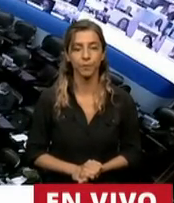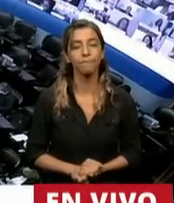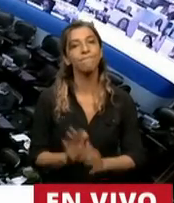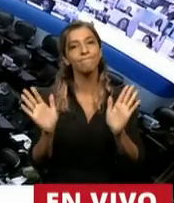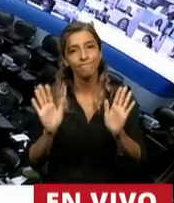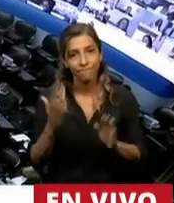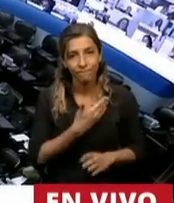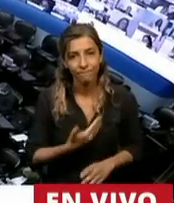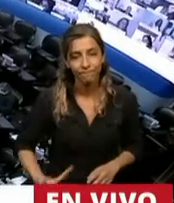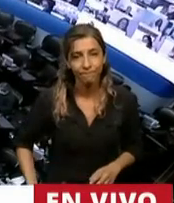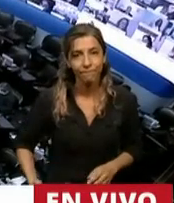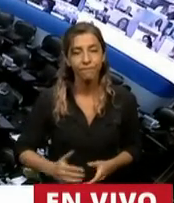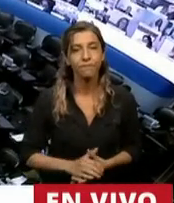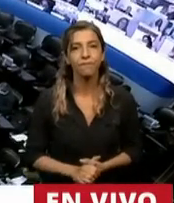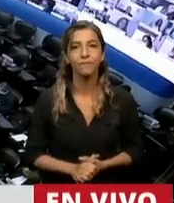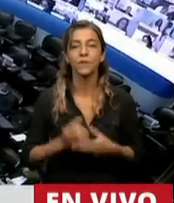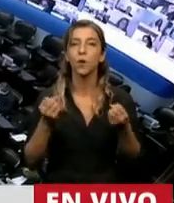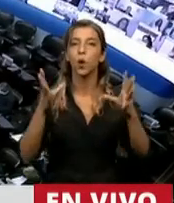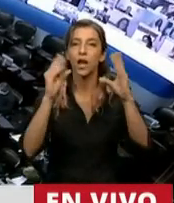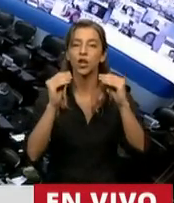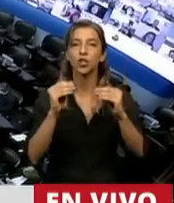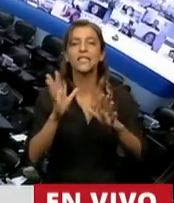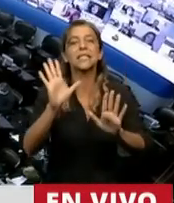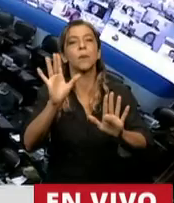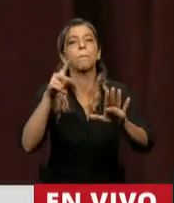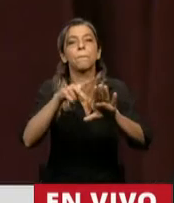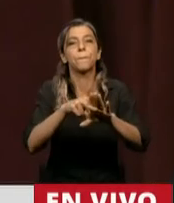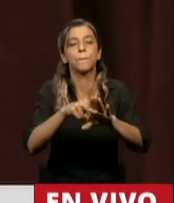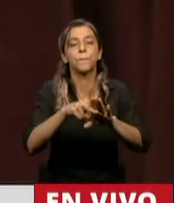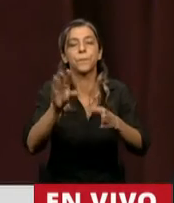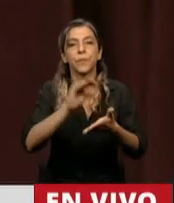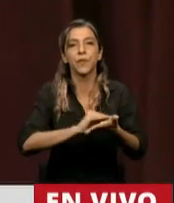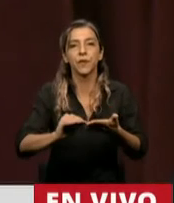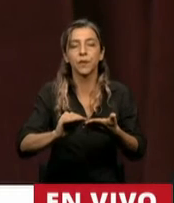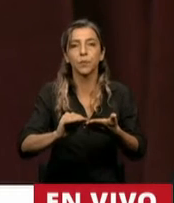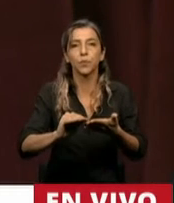Hola, Presidente. Muy buenas noches. Casareto, ¿le puedo hacer una pequeña interrupción?